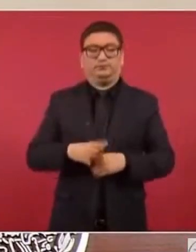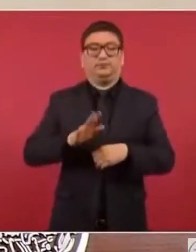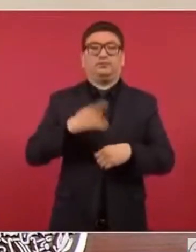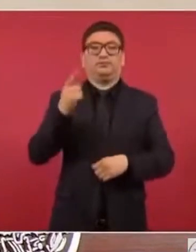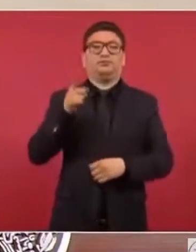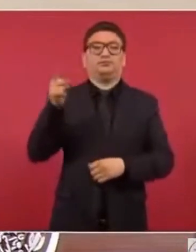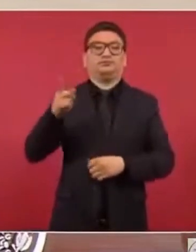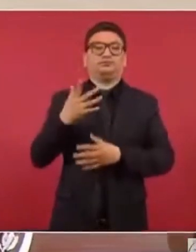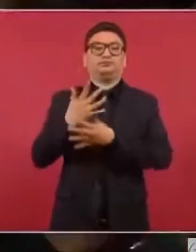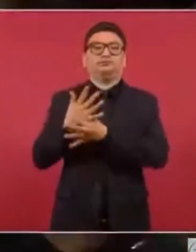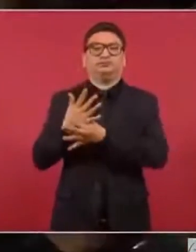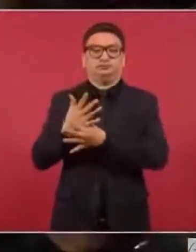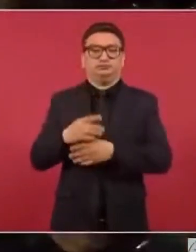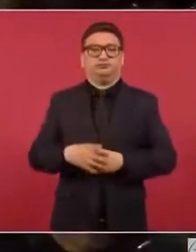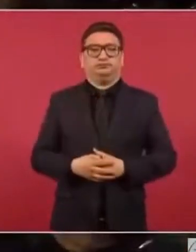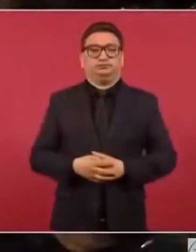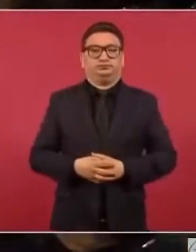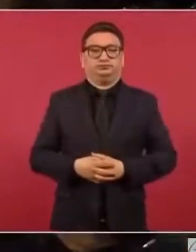llama,